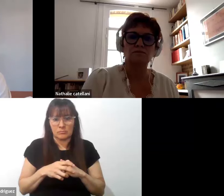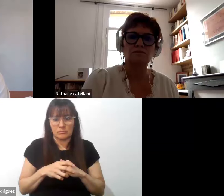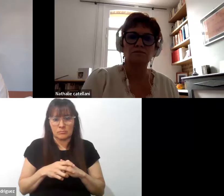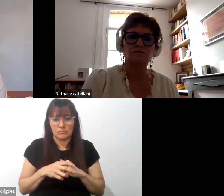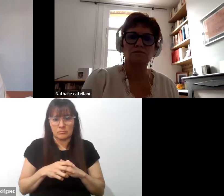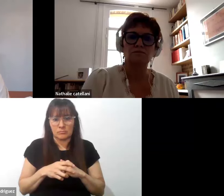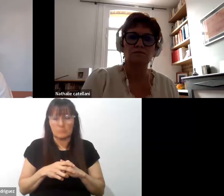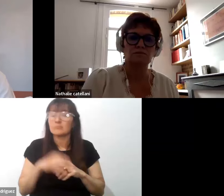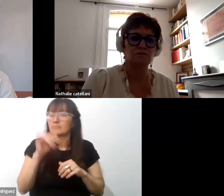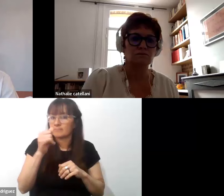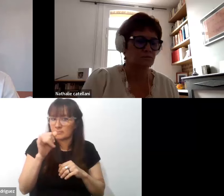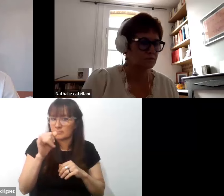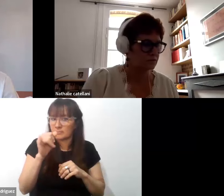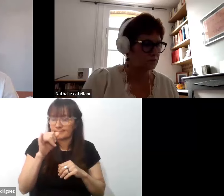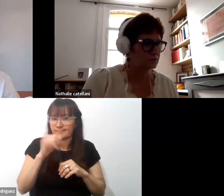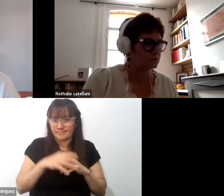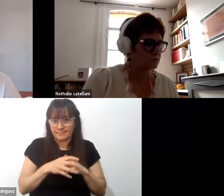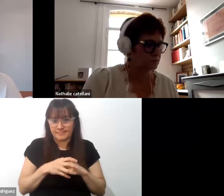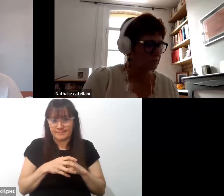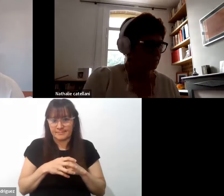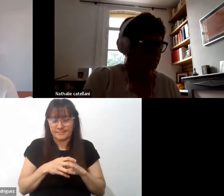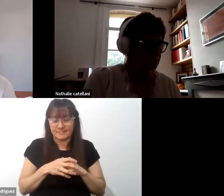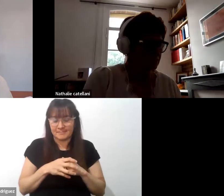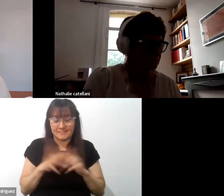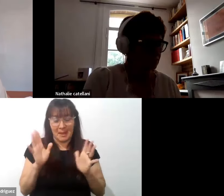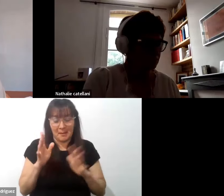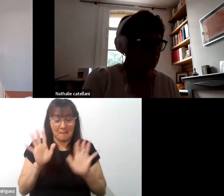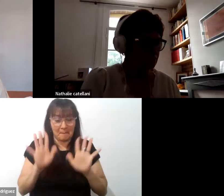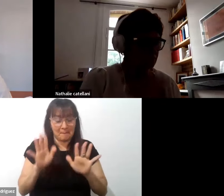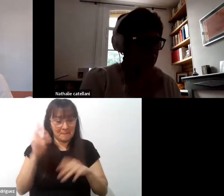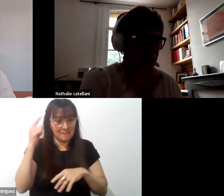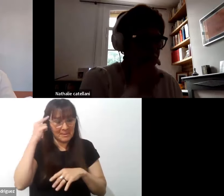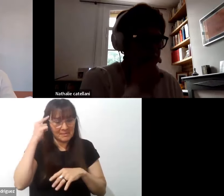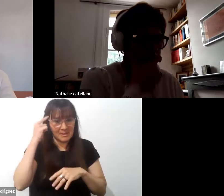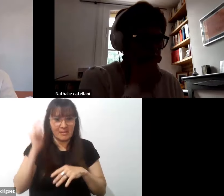sí me quedé un poco pensando no